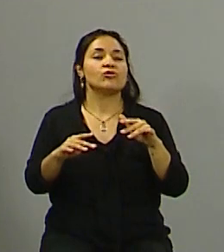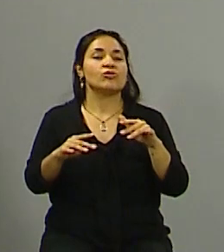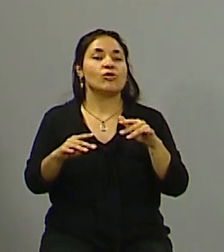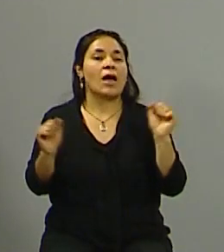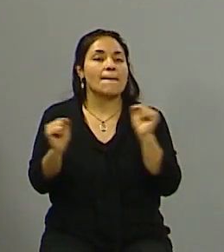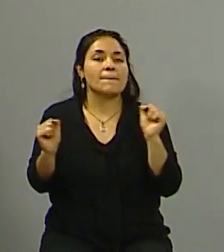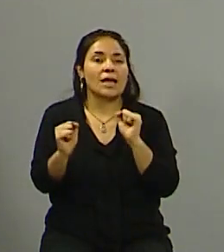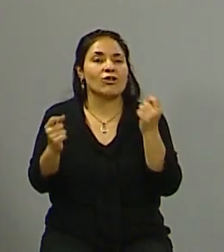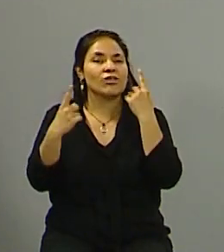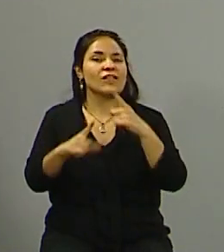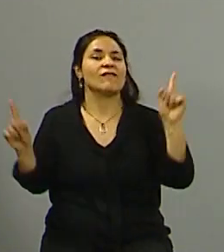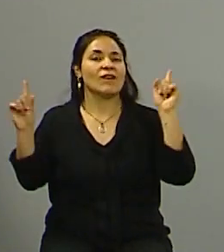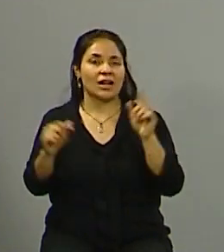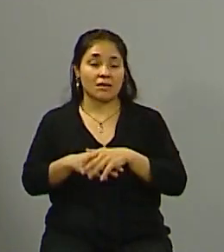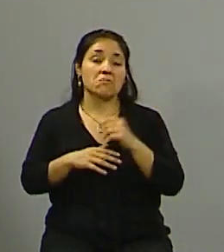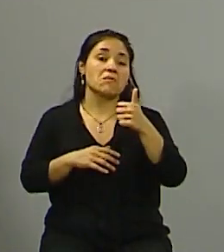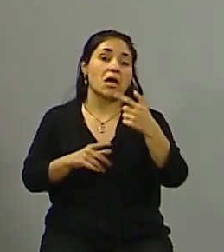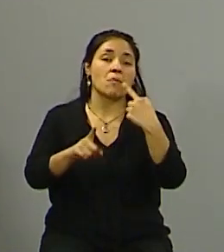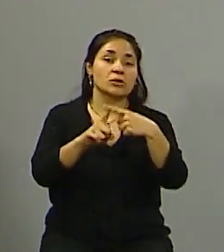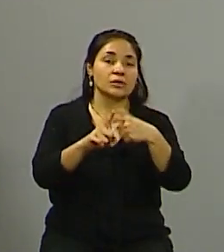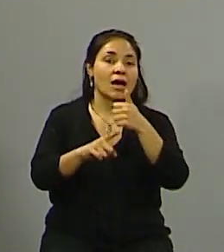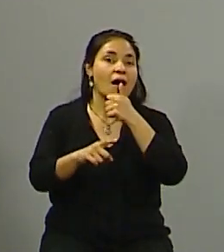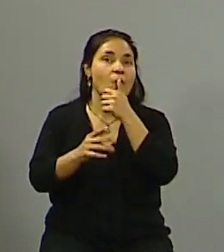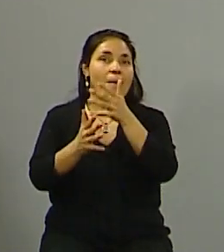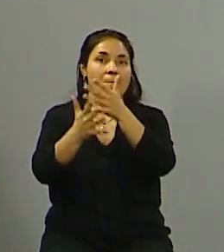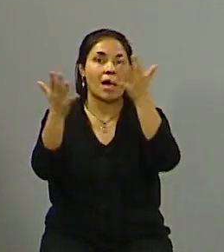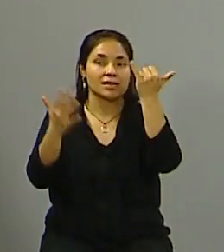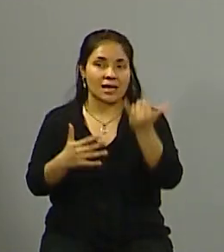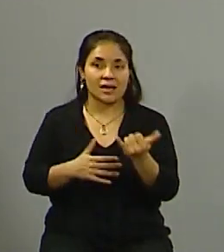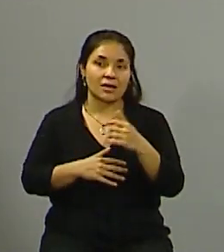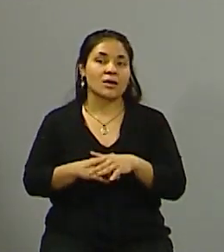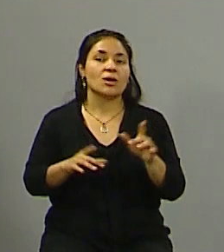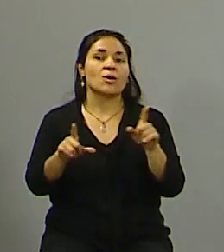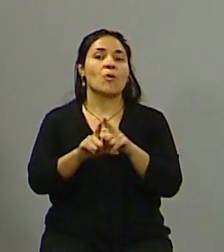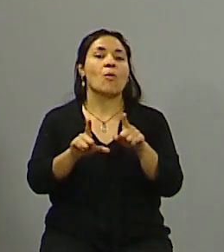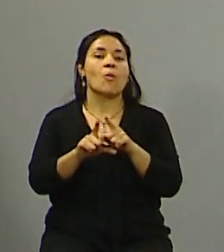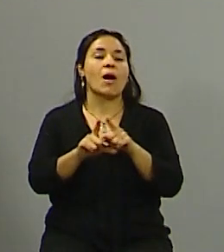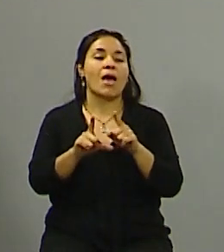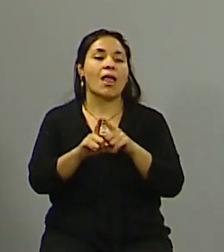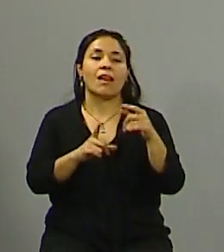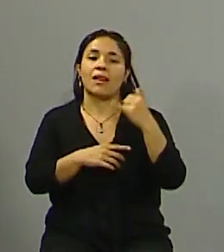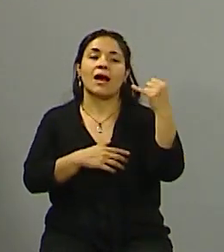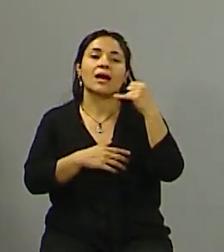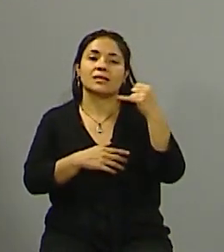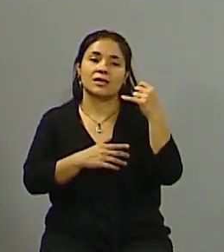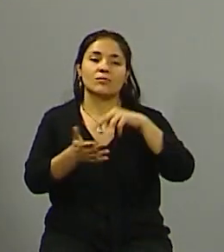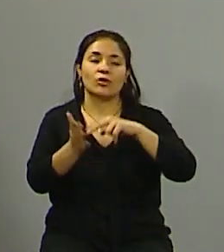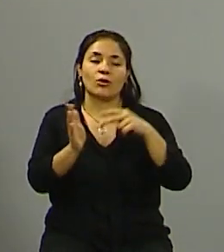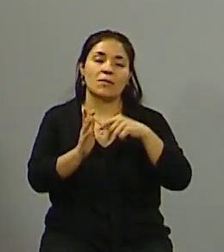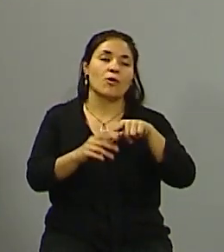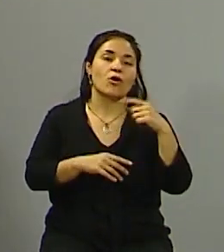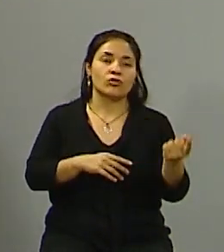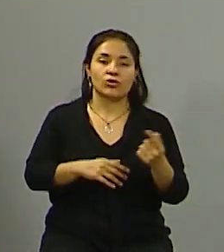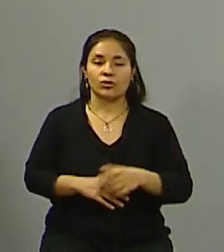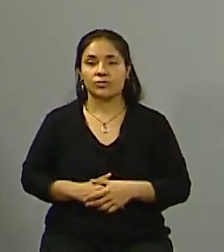Mendoza porque va a haber mayor agua, pero bueno, trae otras complicaciones. Entonces, bueno, creo